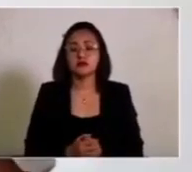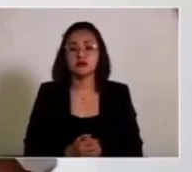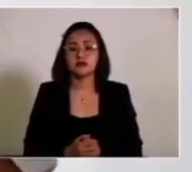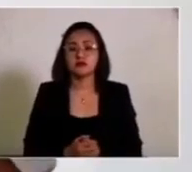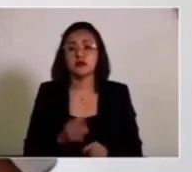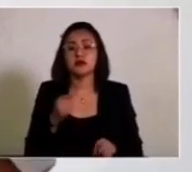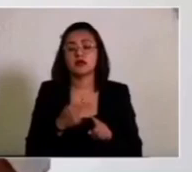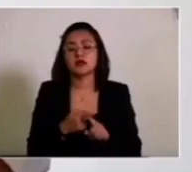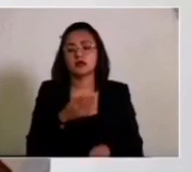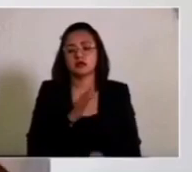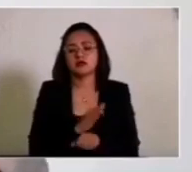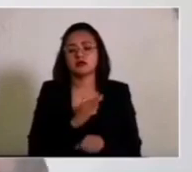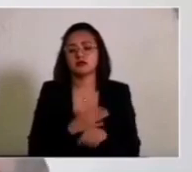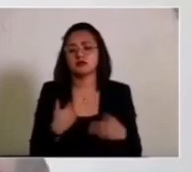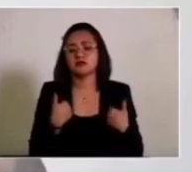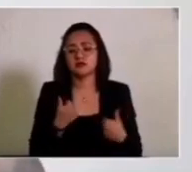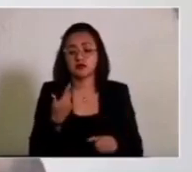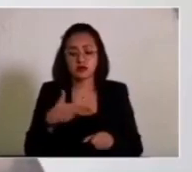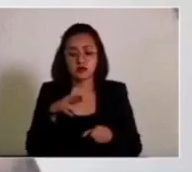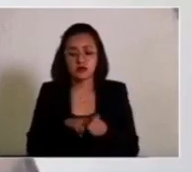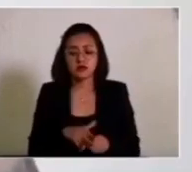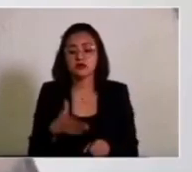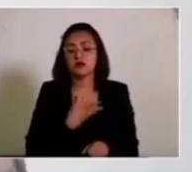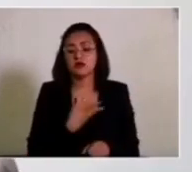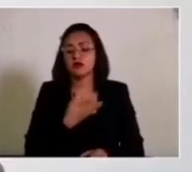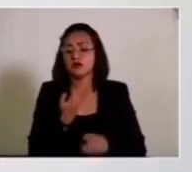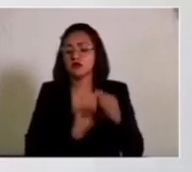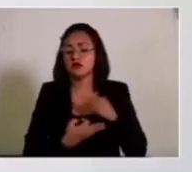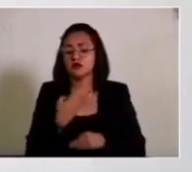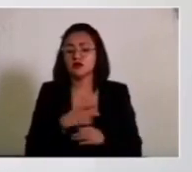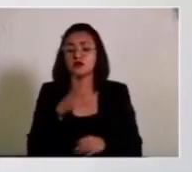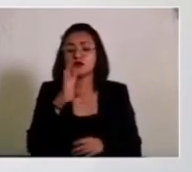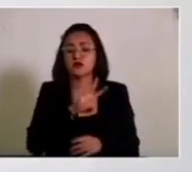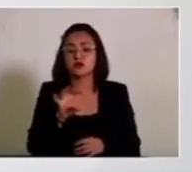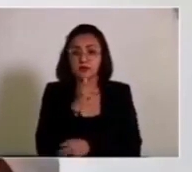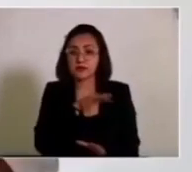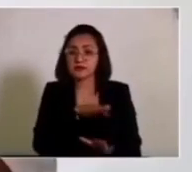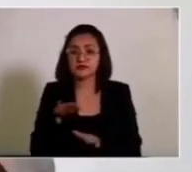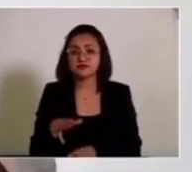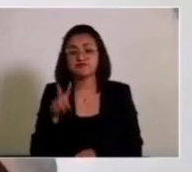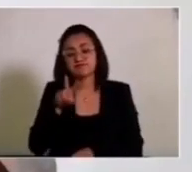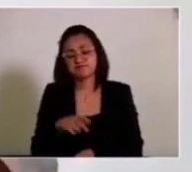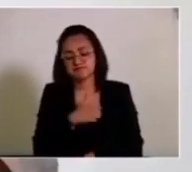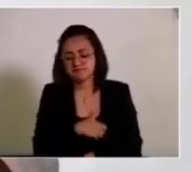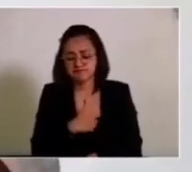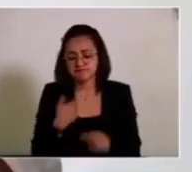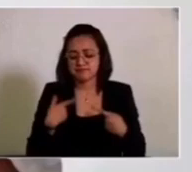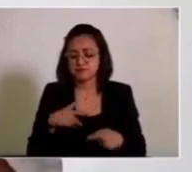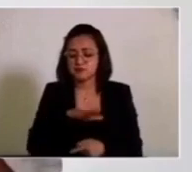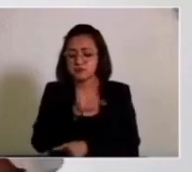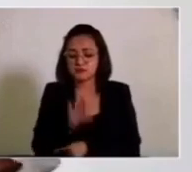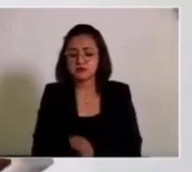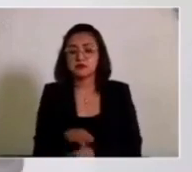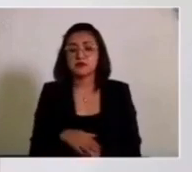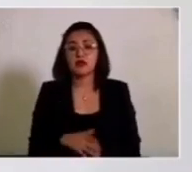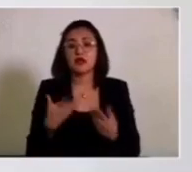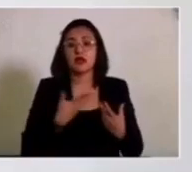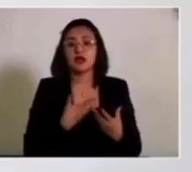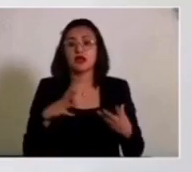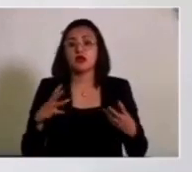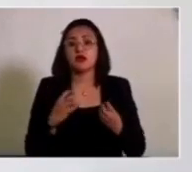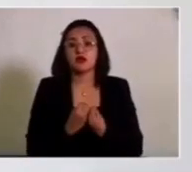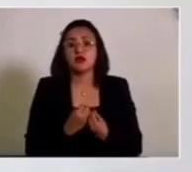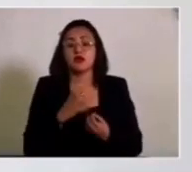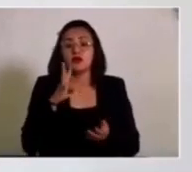En lo que respecta a hospitalización, tenemos en todo el sector 431, lamentablemente a las defunciones, tenemos un